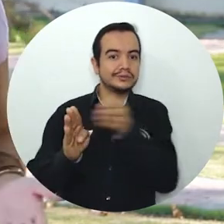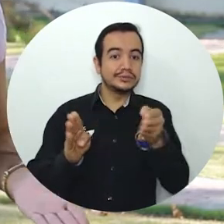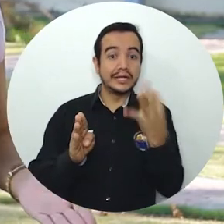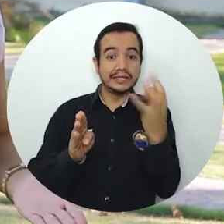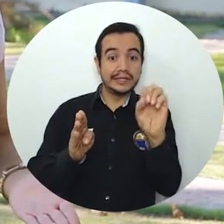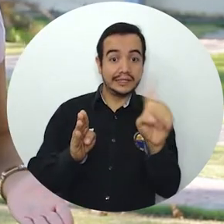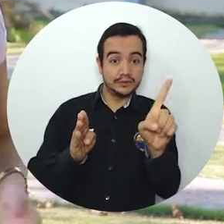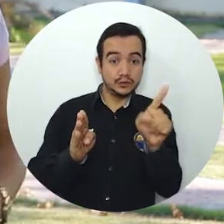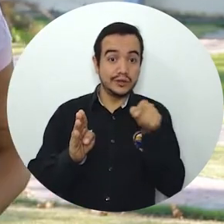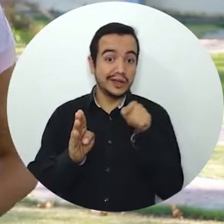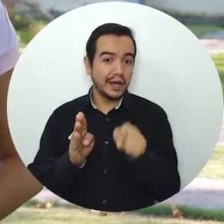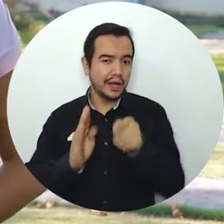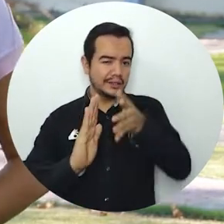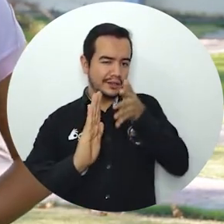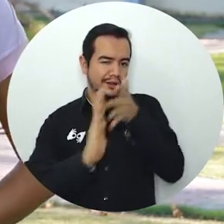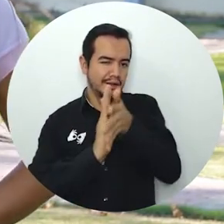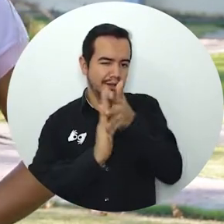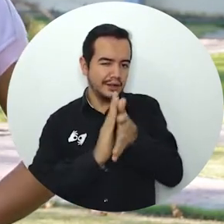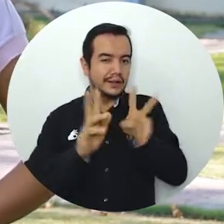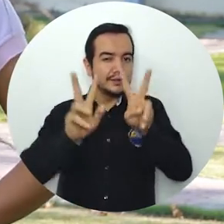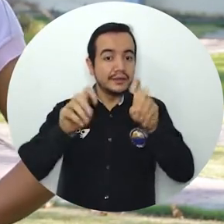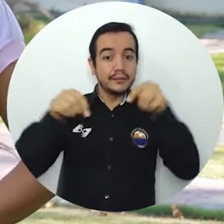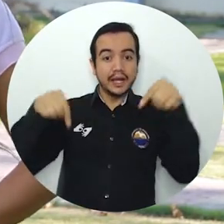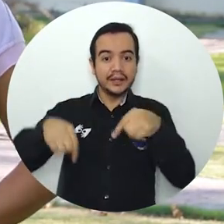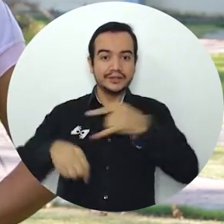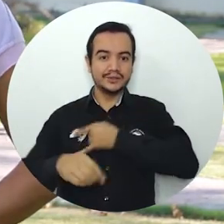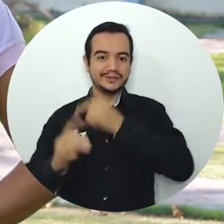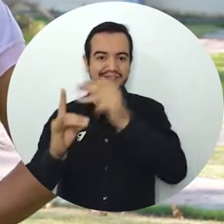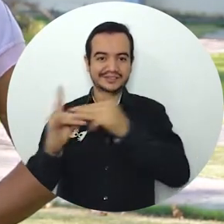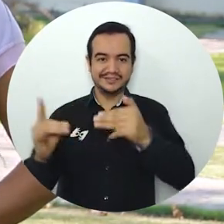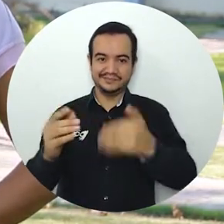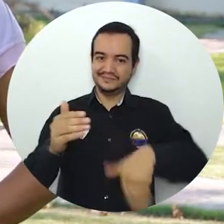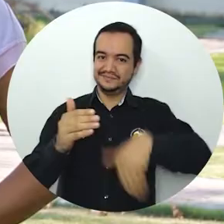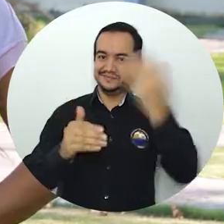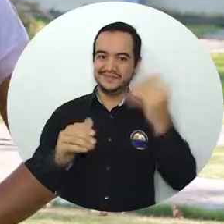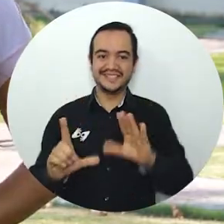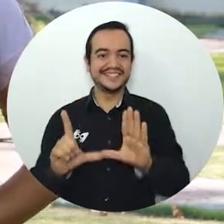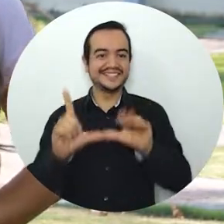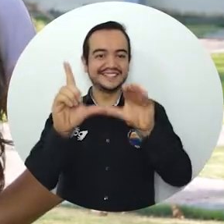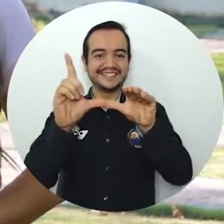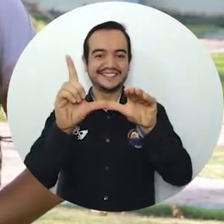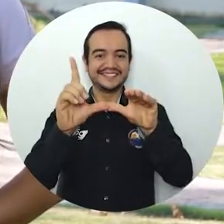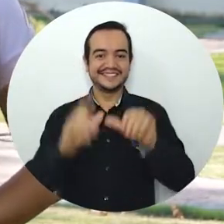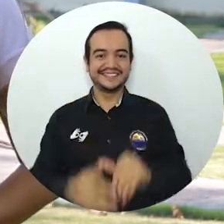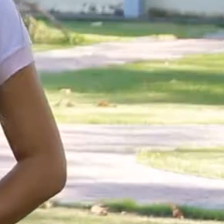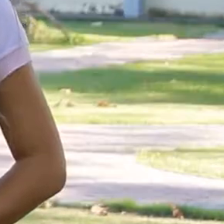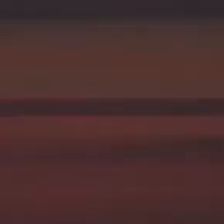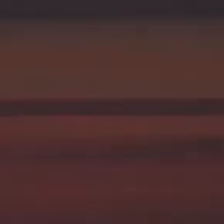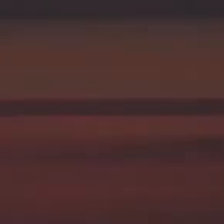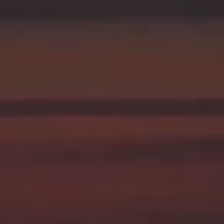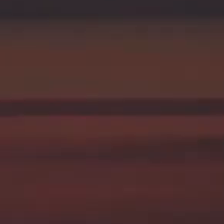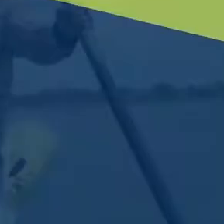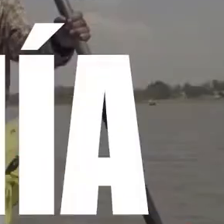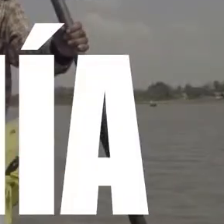para que conozcan detalles sobre el acontecer institucional de nuestra alma mater. ¡Ya comienza el Campus TV!